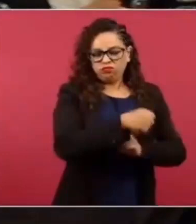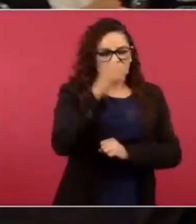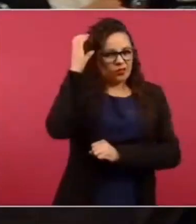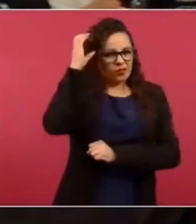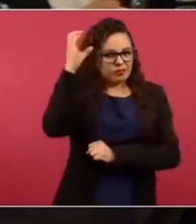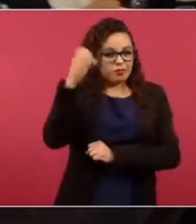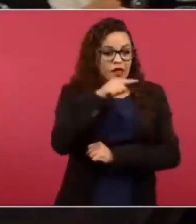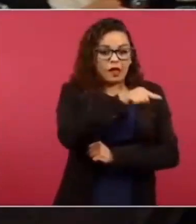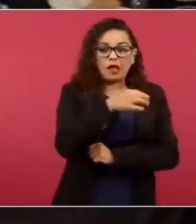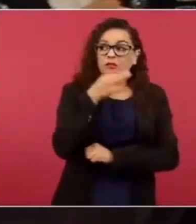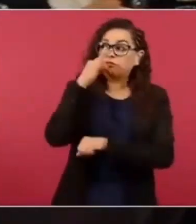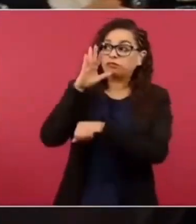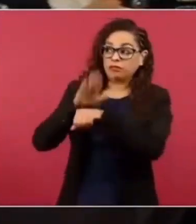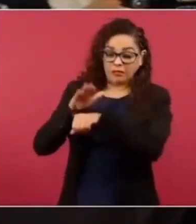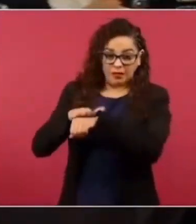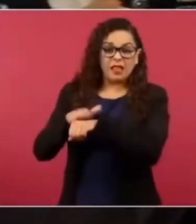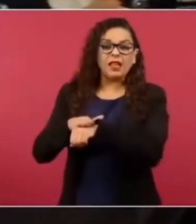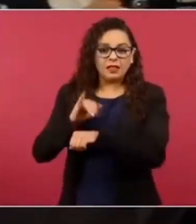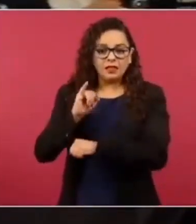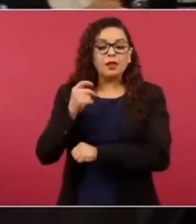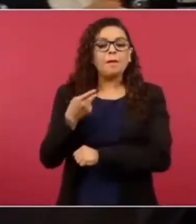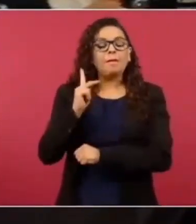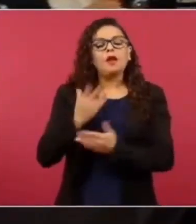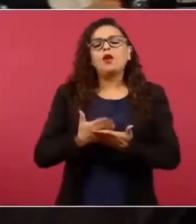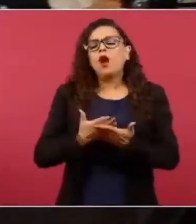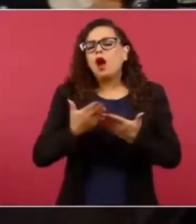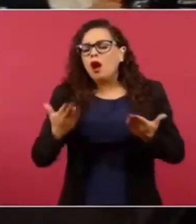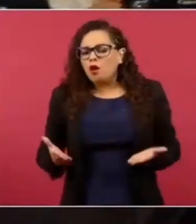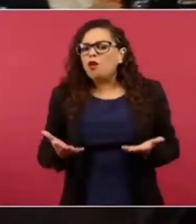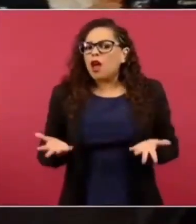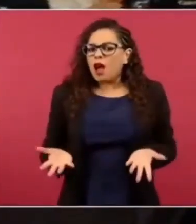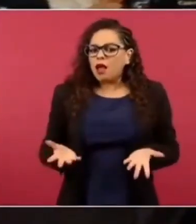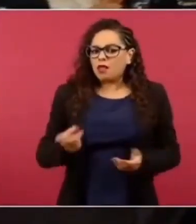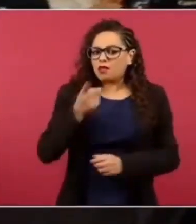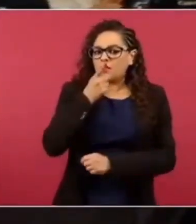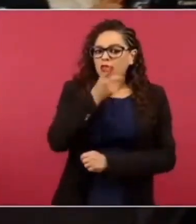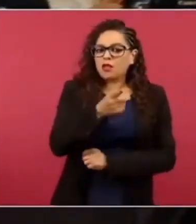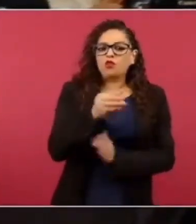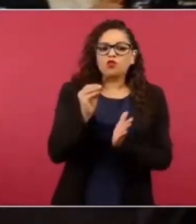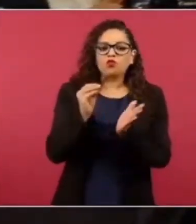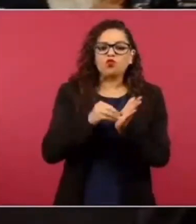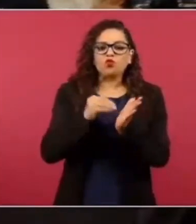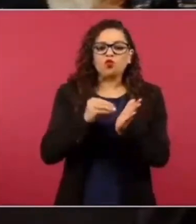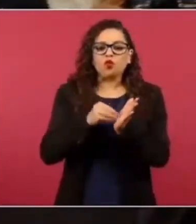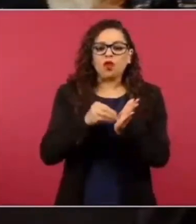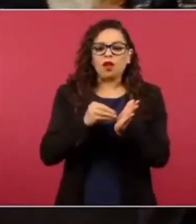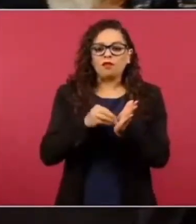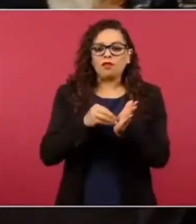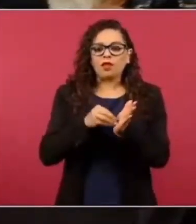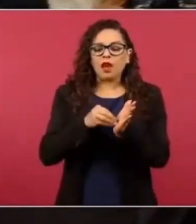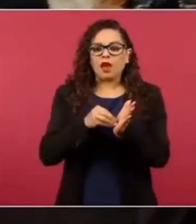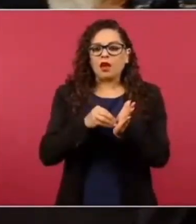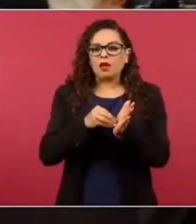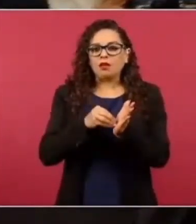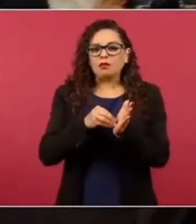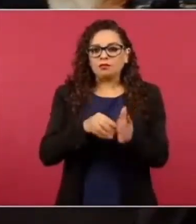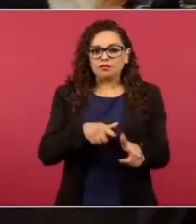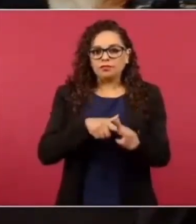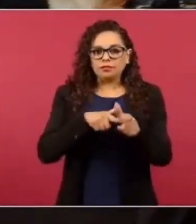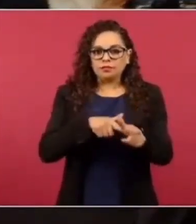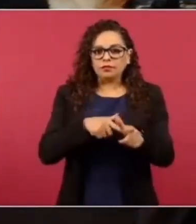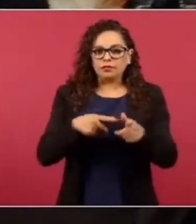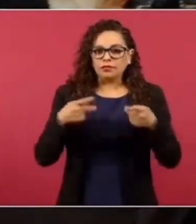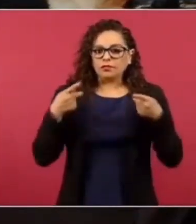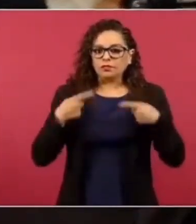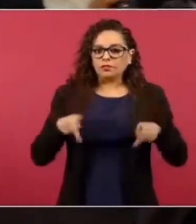momento, pero también ahora lo que informa es que actualmente siguen algunos elementos que fueron cercanos a García Luna y que